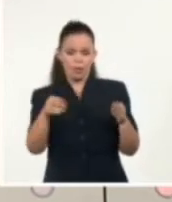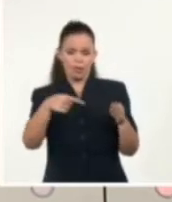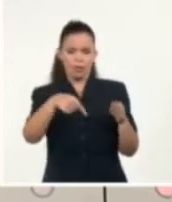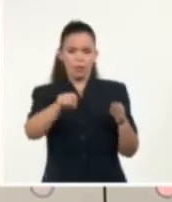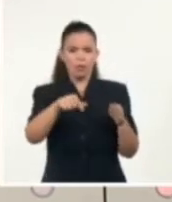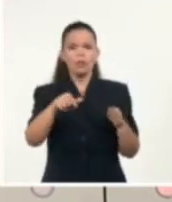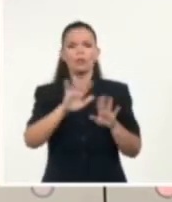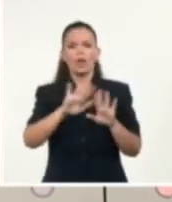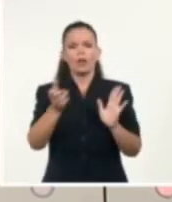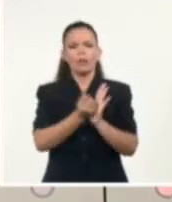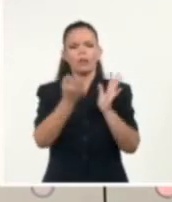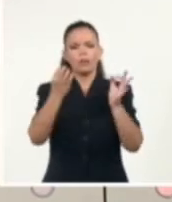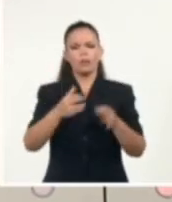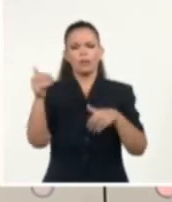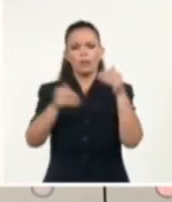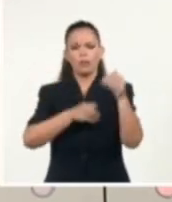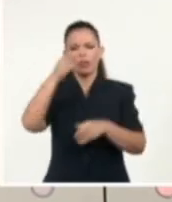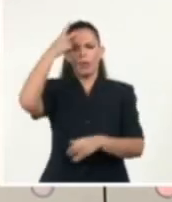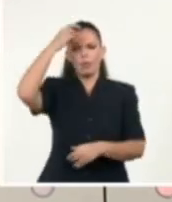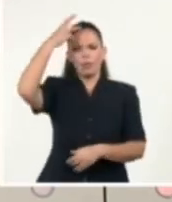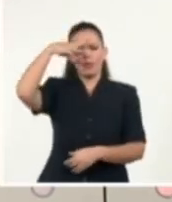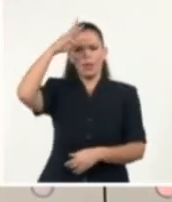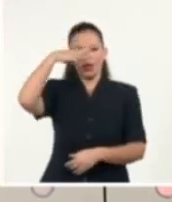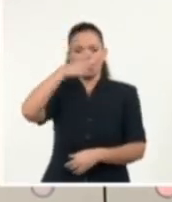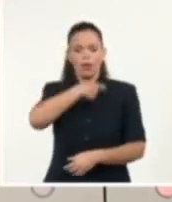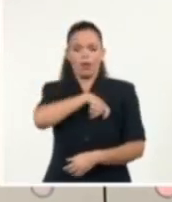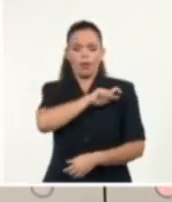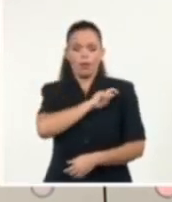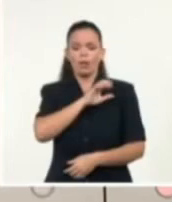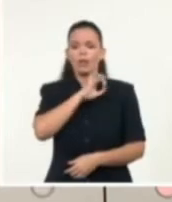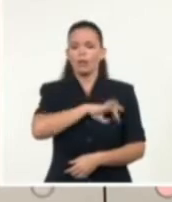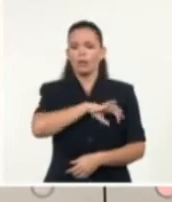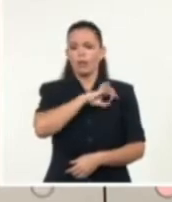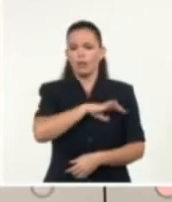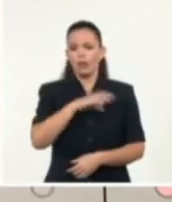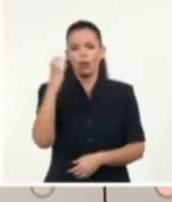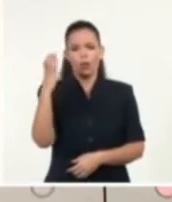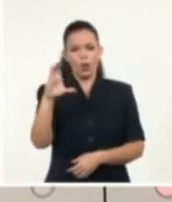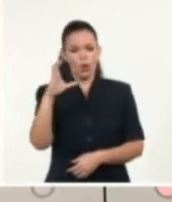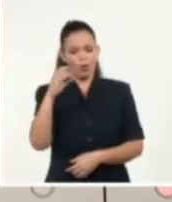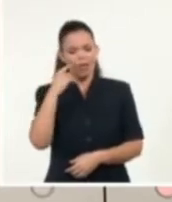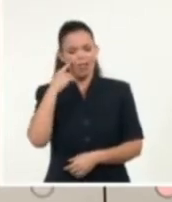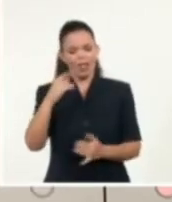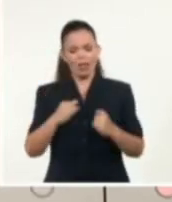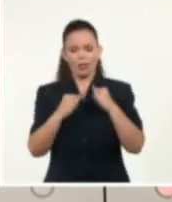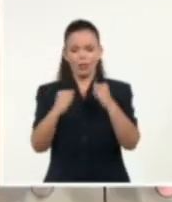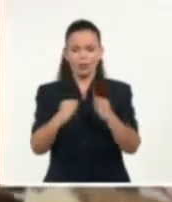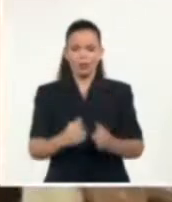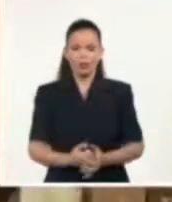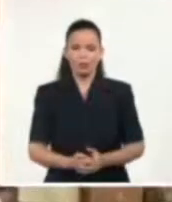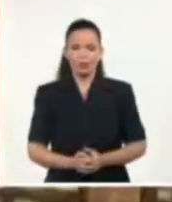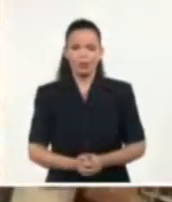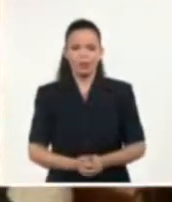como México, España, Chile y Colombia. Con los detalles la estudiante de periodismo Taizbel Álvarez Capdevila.